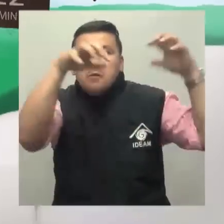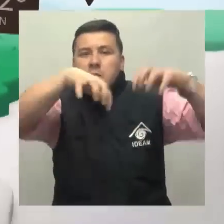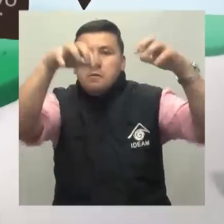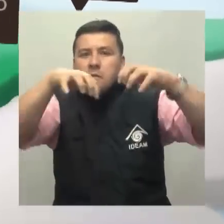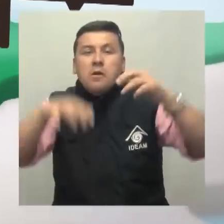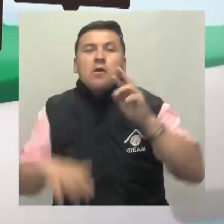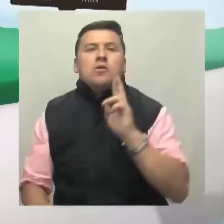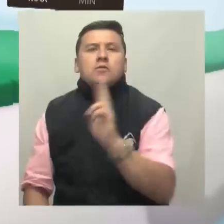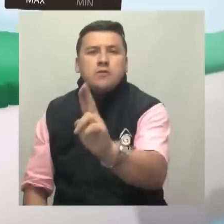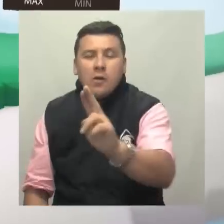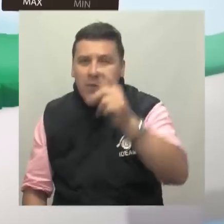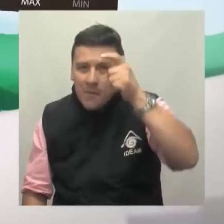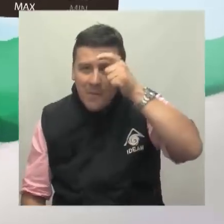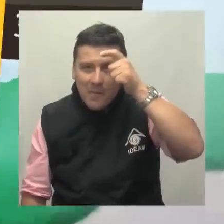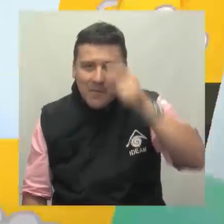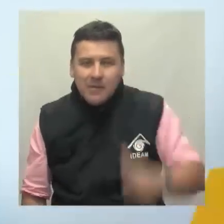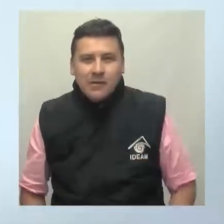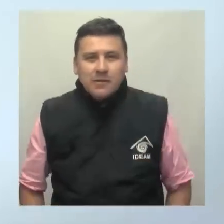zonas del sur de Córdoba.